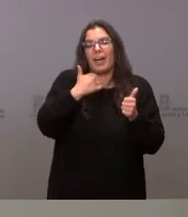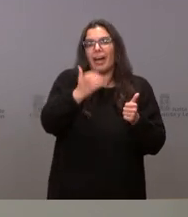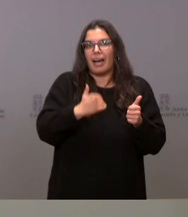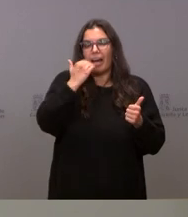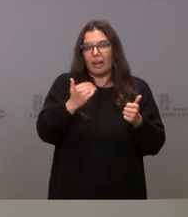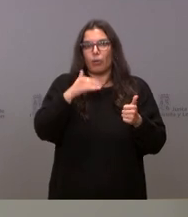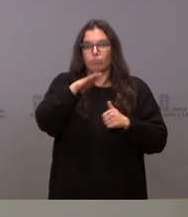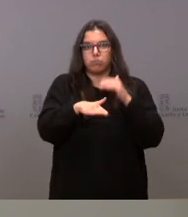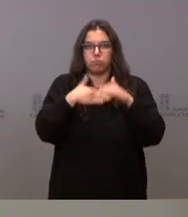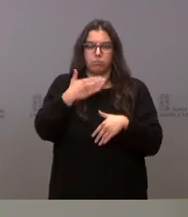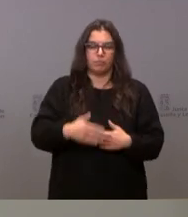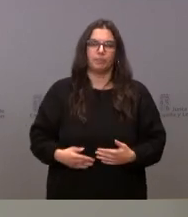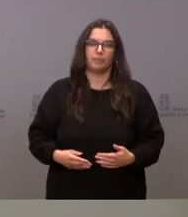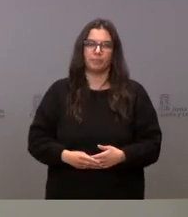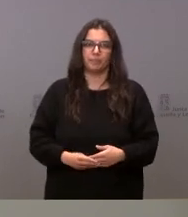a hacerlo.